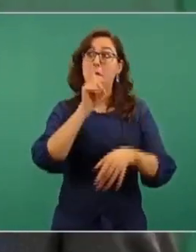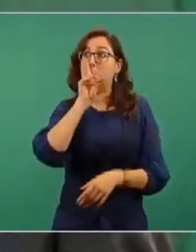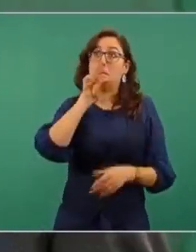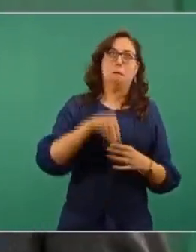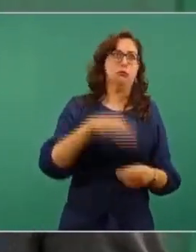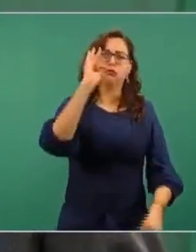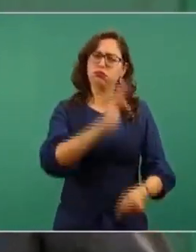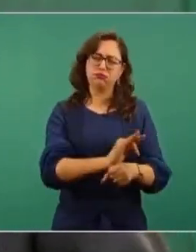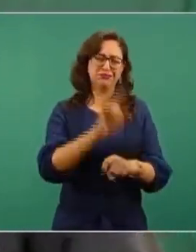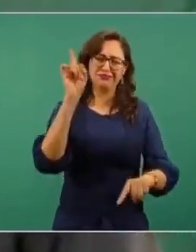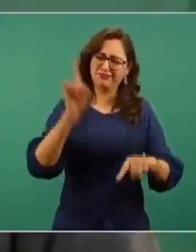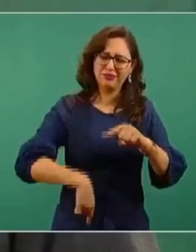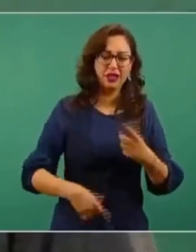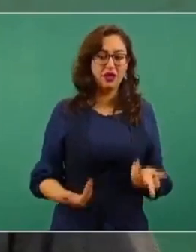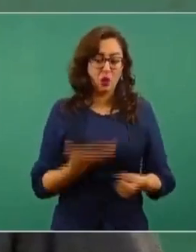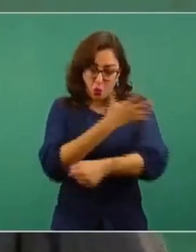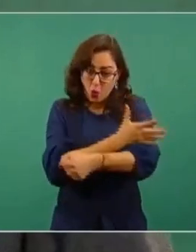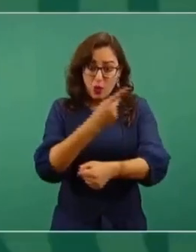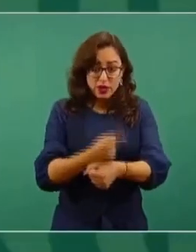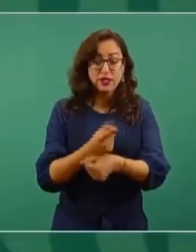Entonces, ¿y la transparencia?